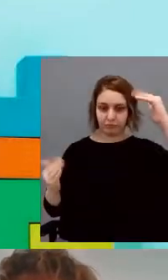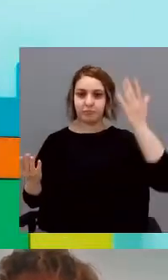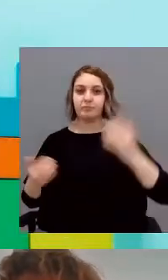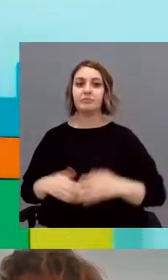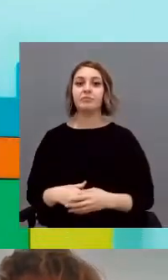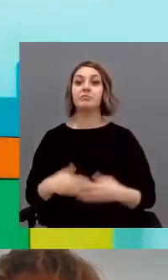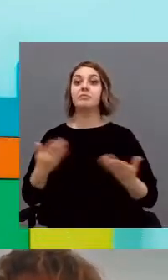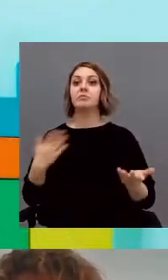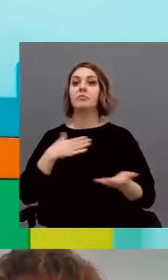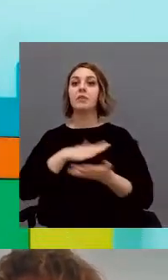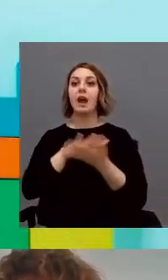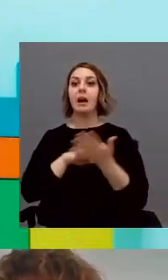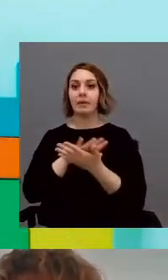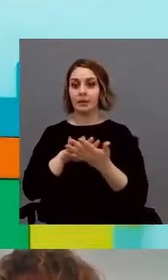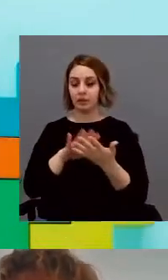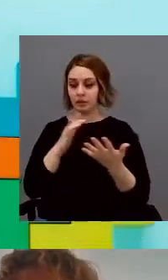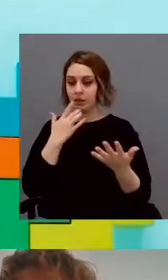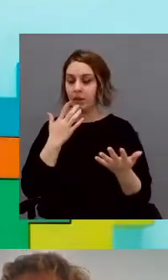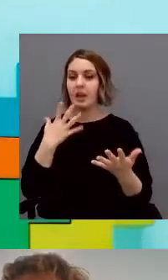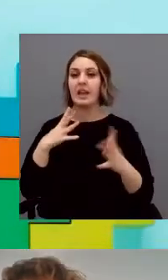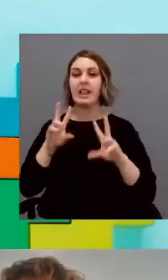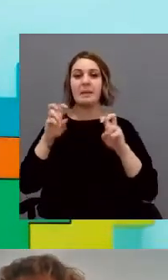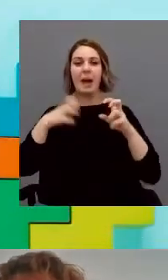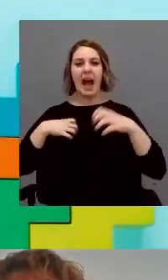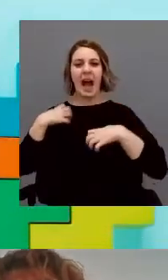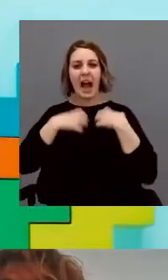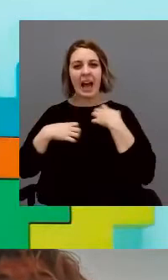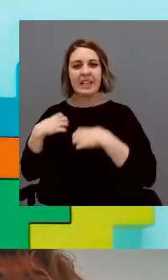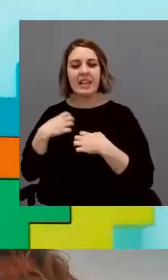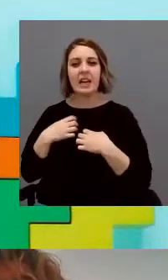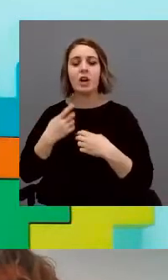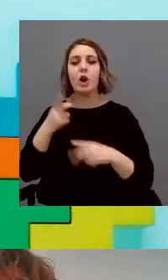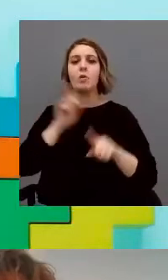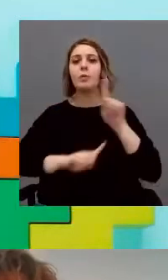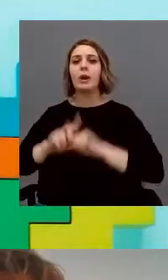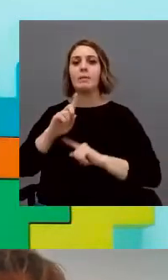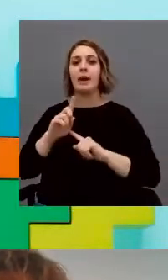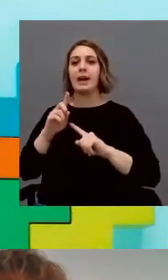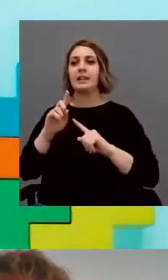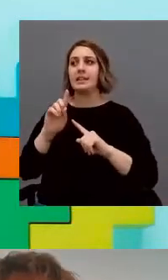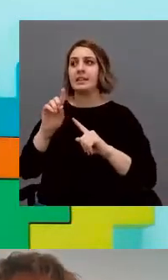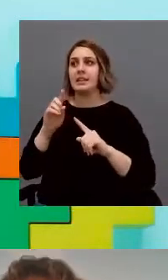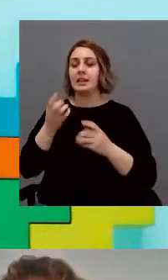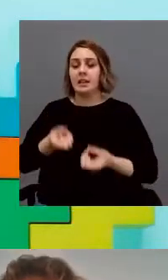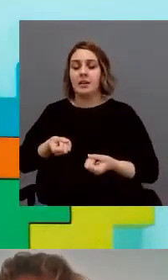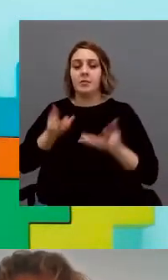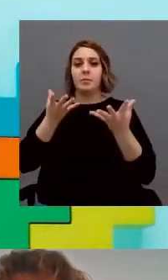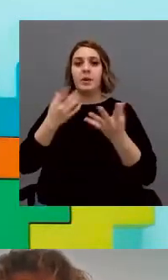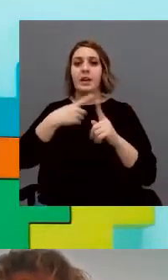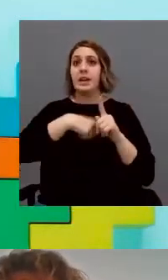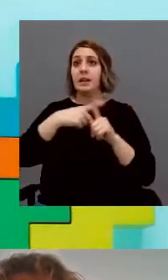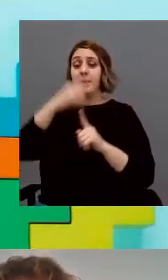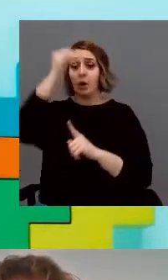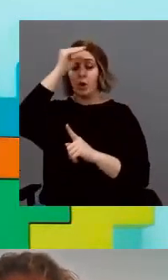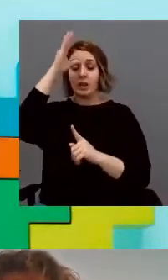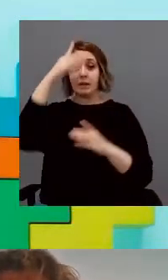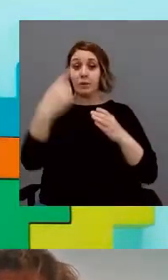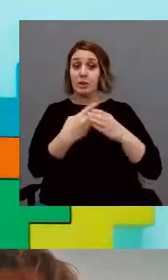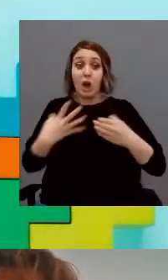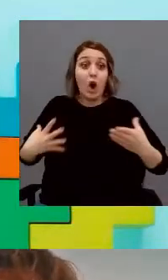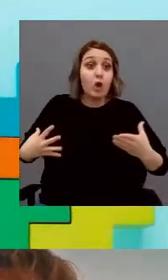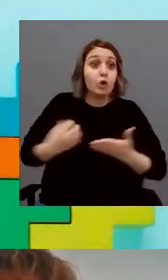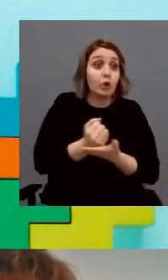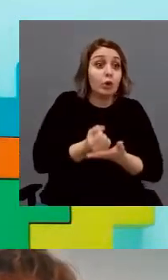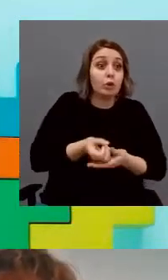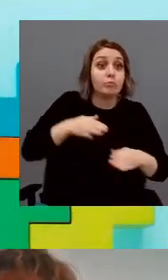Entonces, estamos hablando que en la ansiedad, es decir, los problemas exteriorizados de ansiedad se manifiestan a todos los niveles cognitivos del TEA,